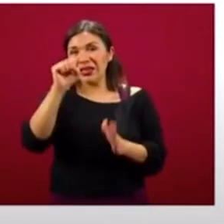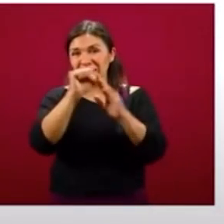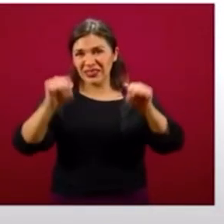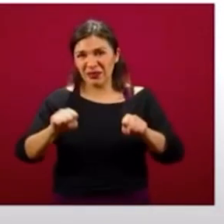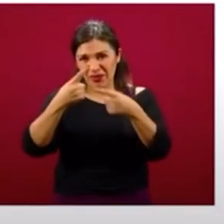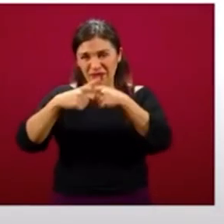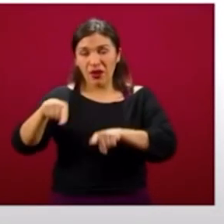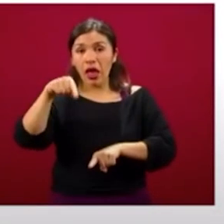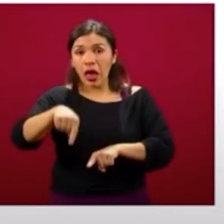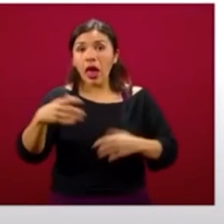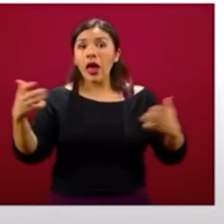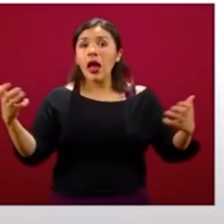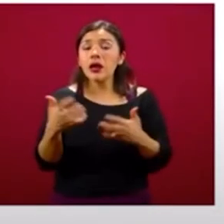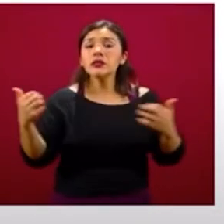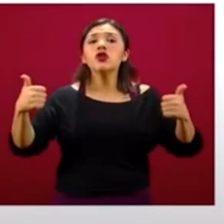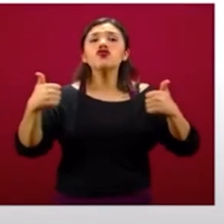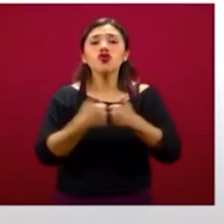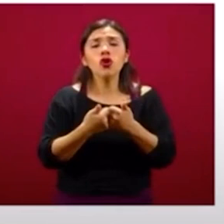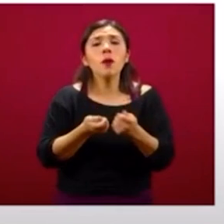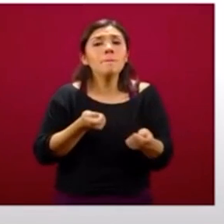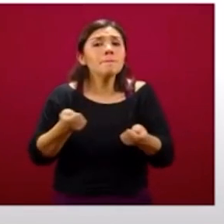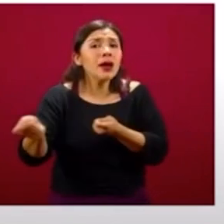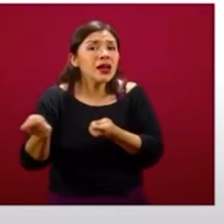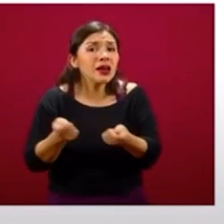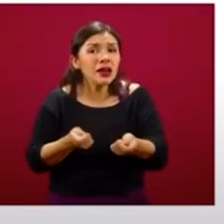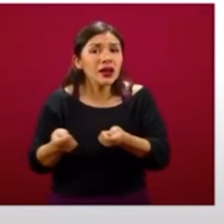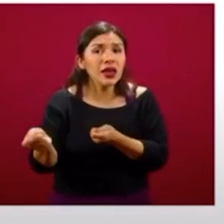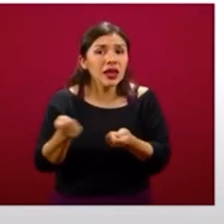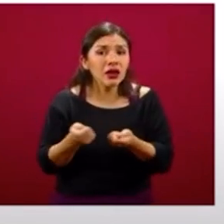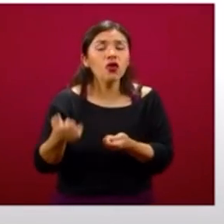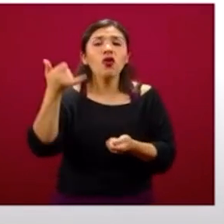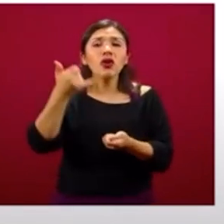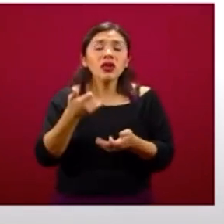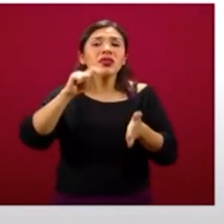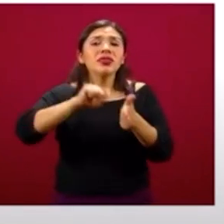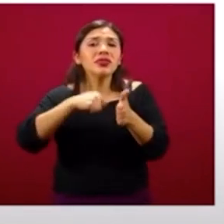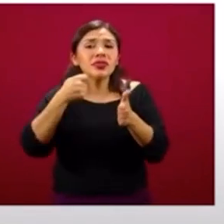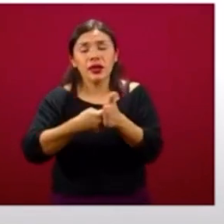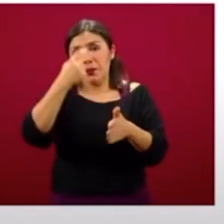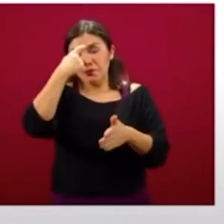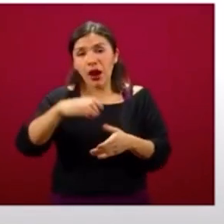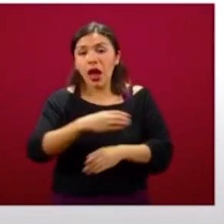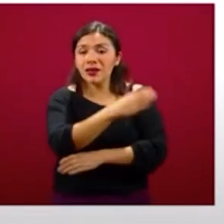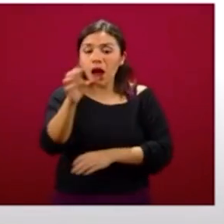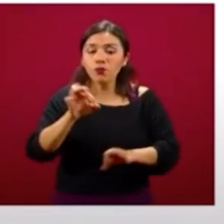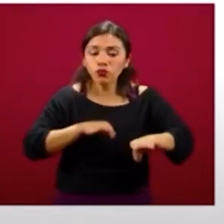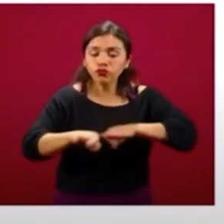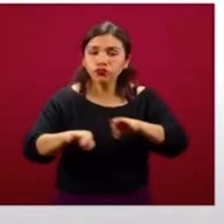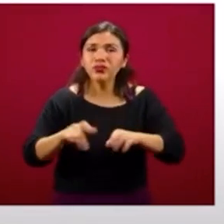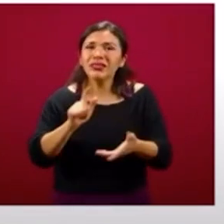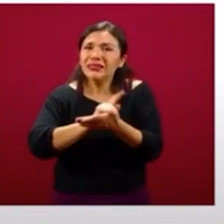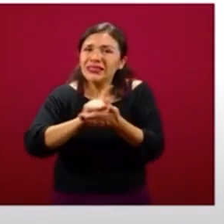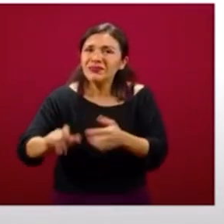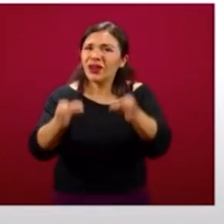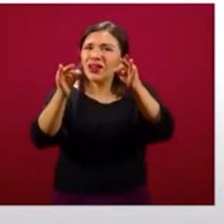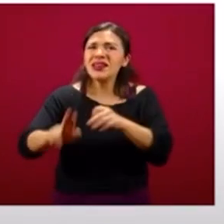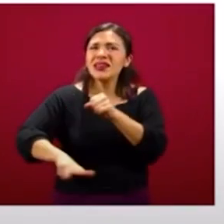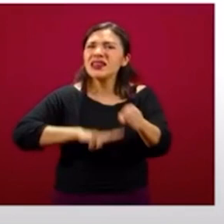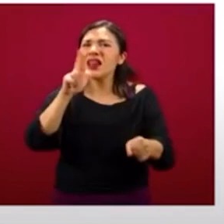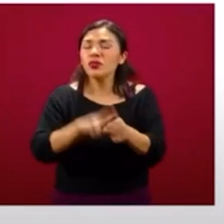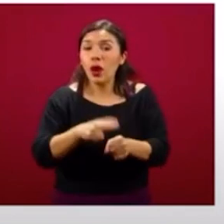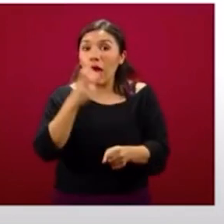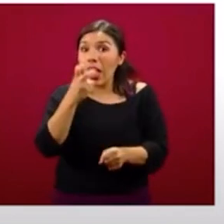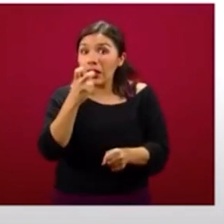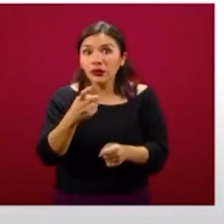se ha hecho a través del manejo y técnicas de agricultura orgánica. Es algo completamente